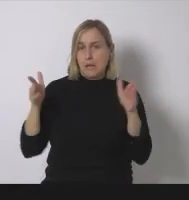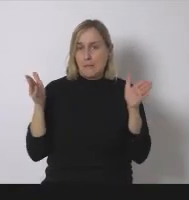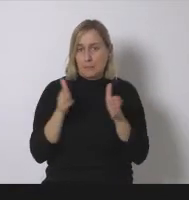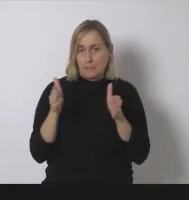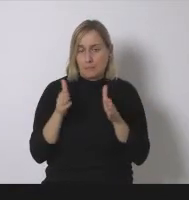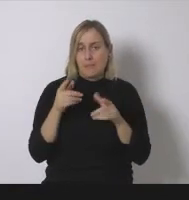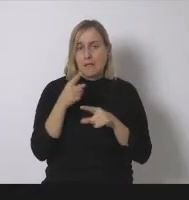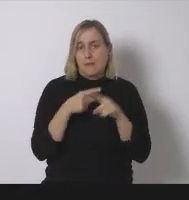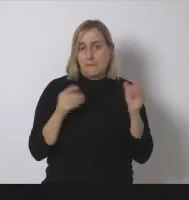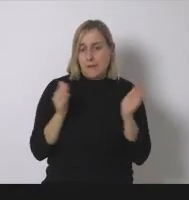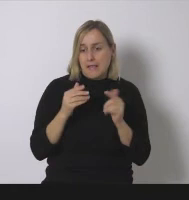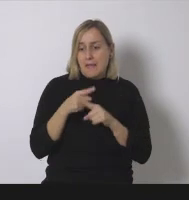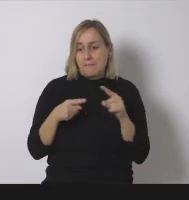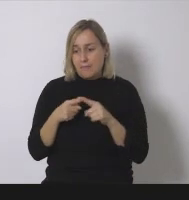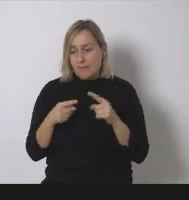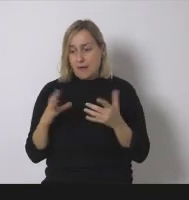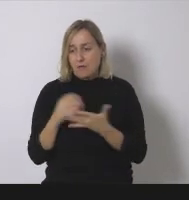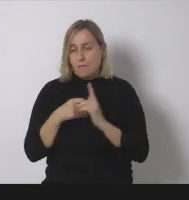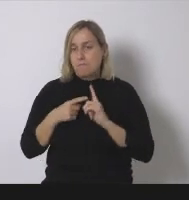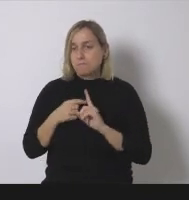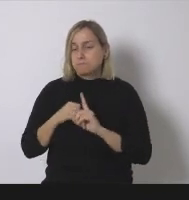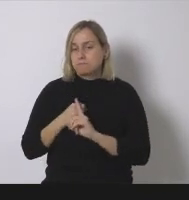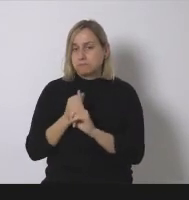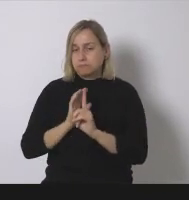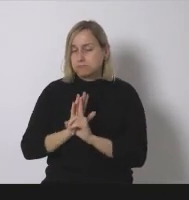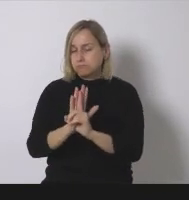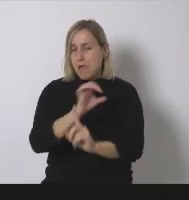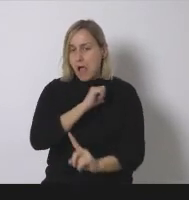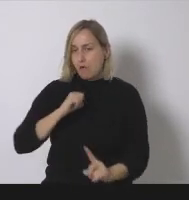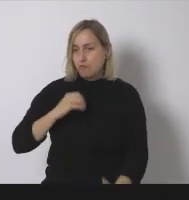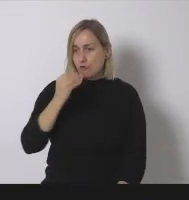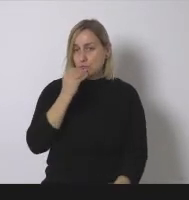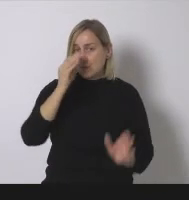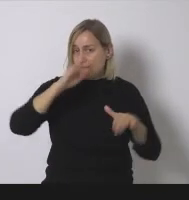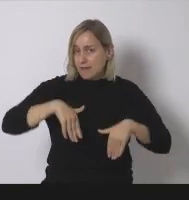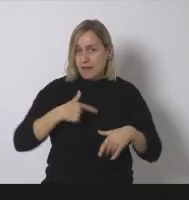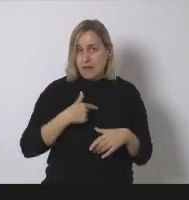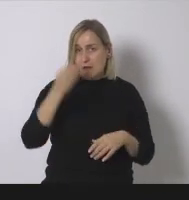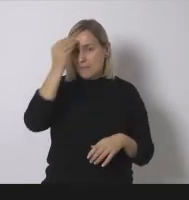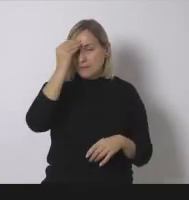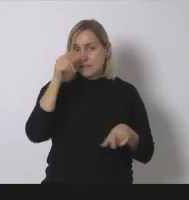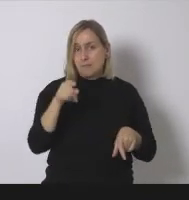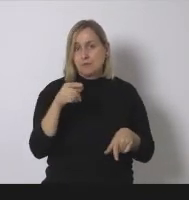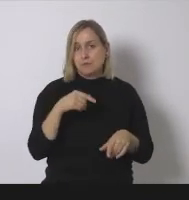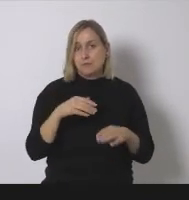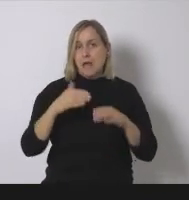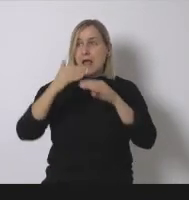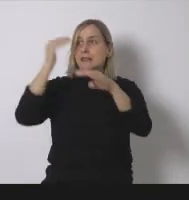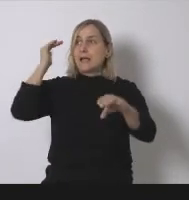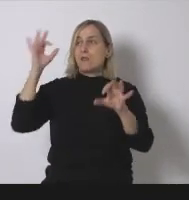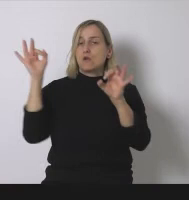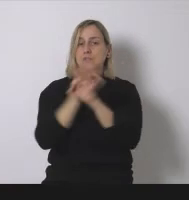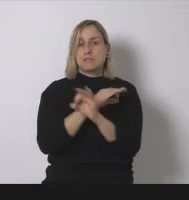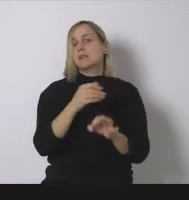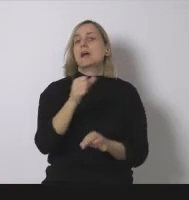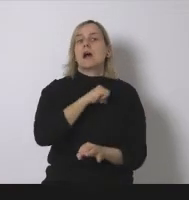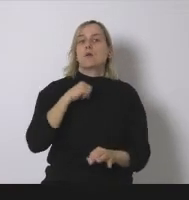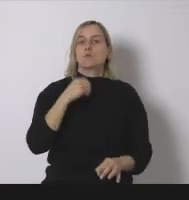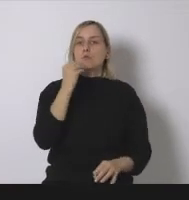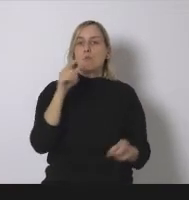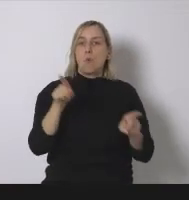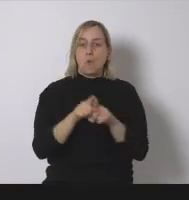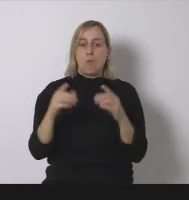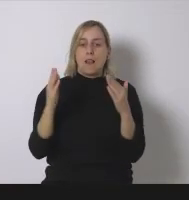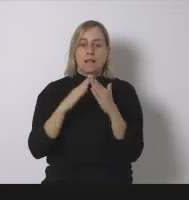quiera hacer o sea al final nosotros pensamos que un tejado sin autoconsumo es como irte de casa con el grifo abierto o sea tiene que haber un tejado